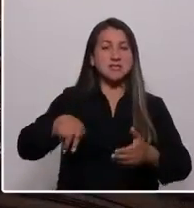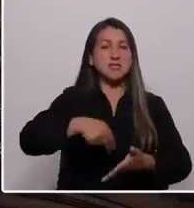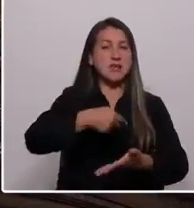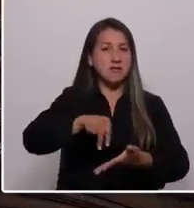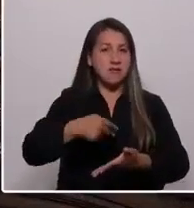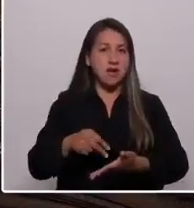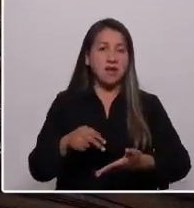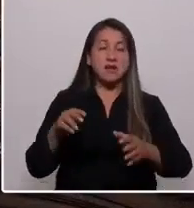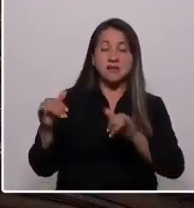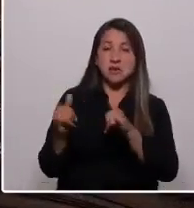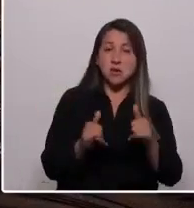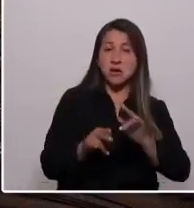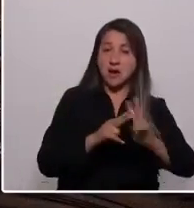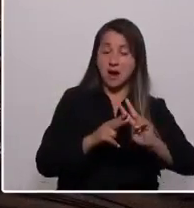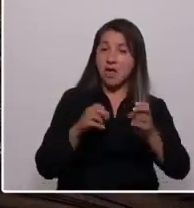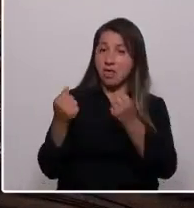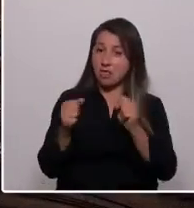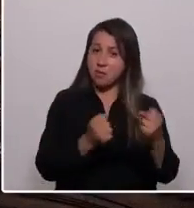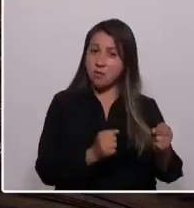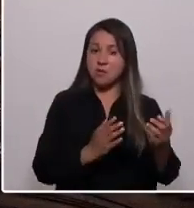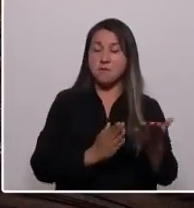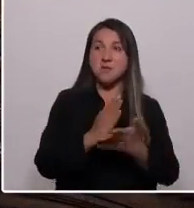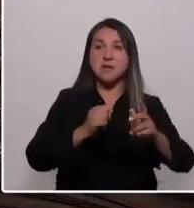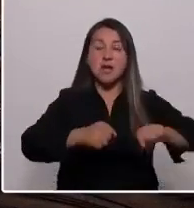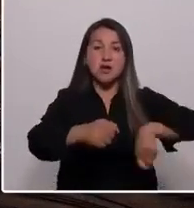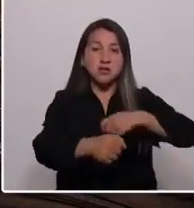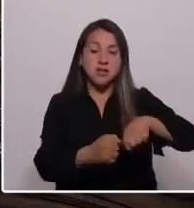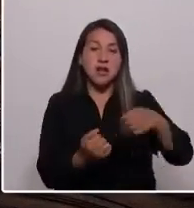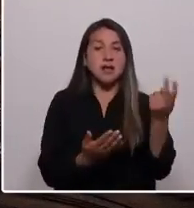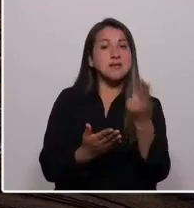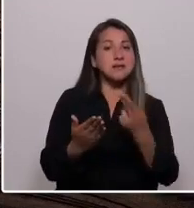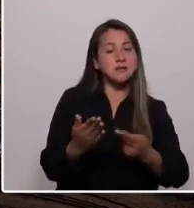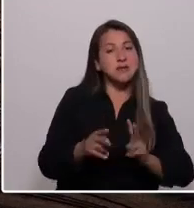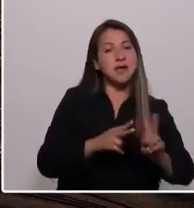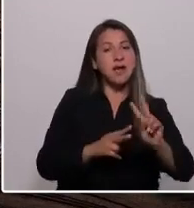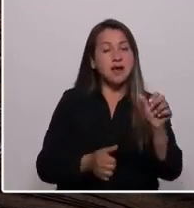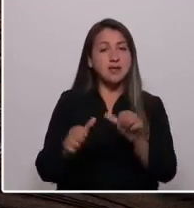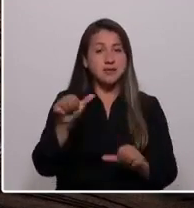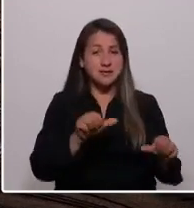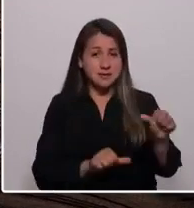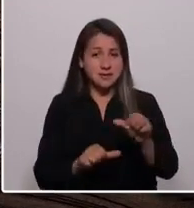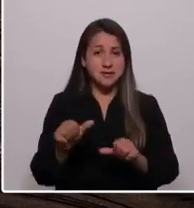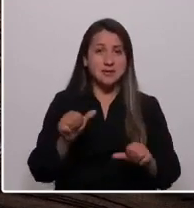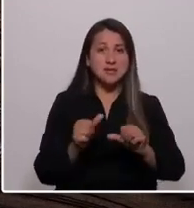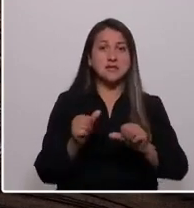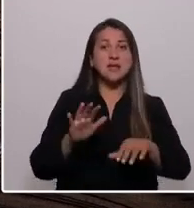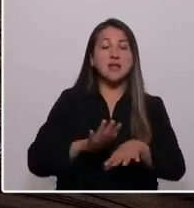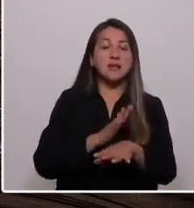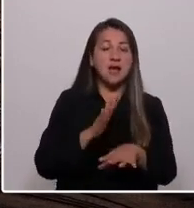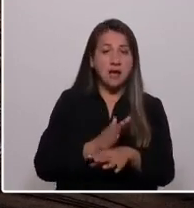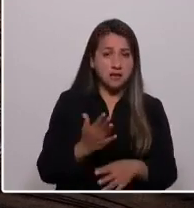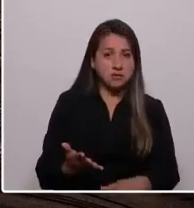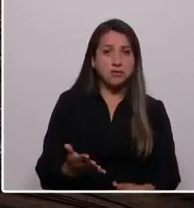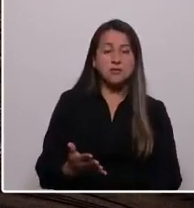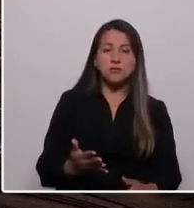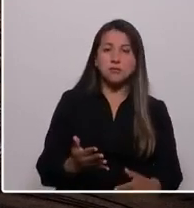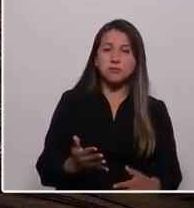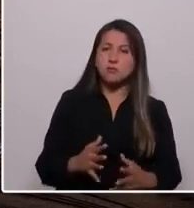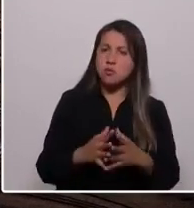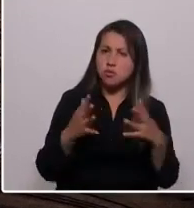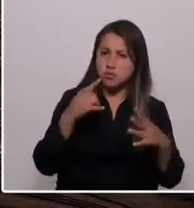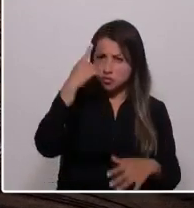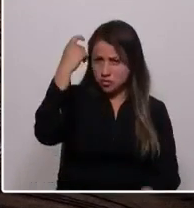se juegue, se haga deporte, que se cocine, se pinte, se haga ciencia, que se hagan obras de teatro. ¿Será mucho soñar?